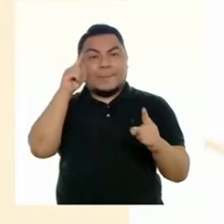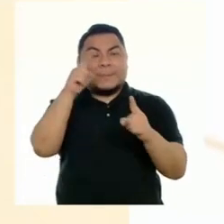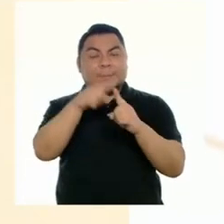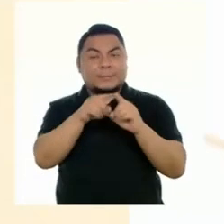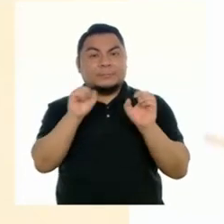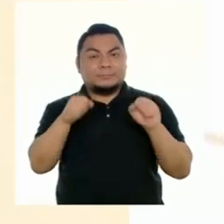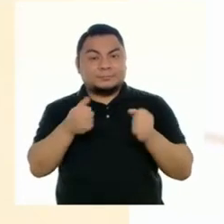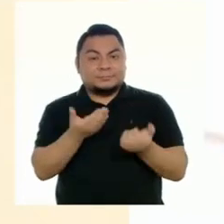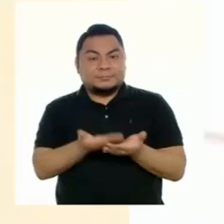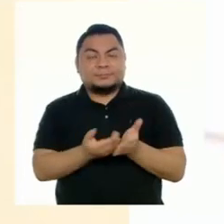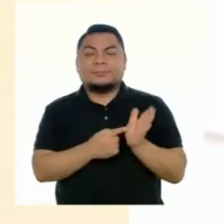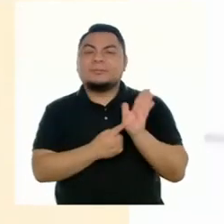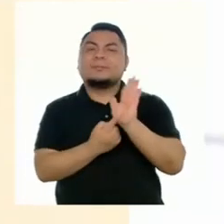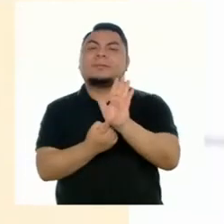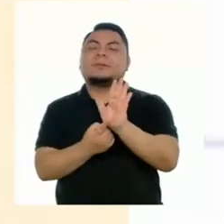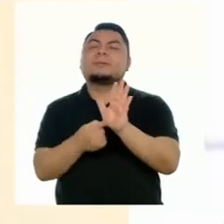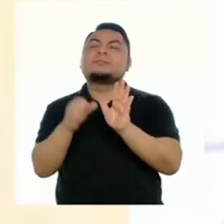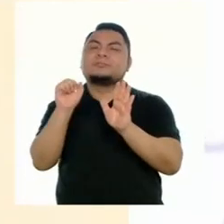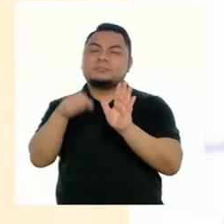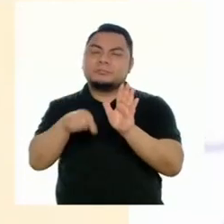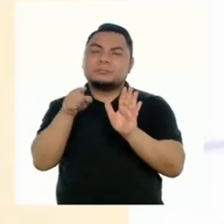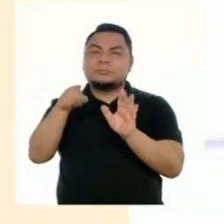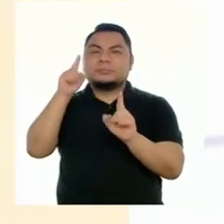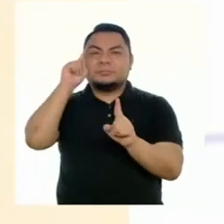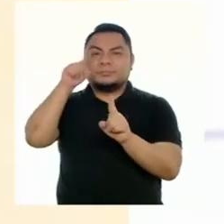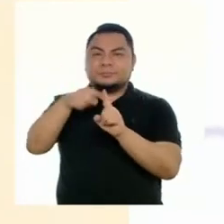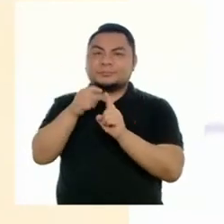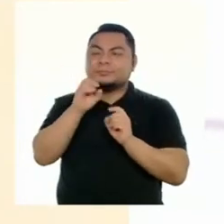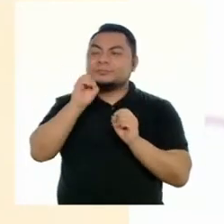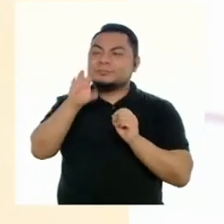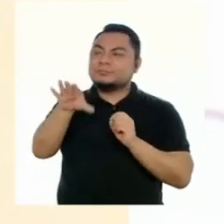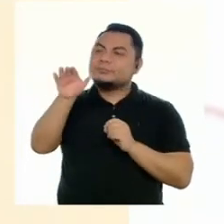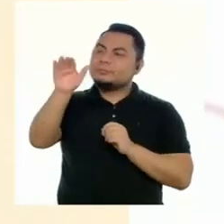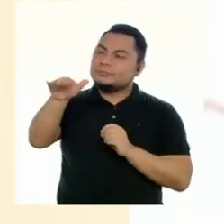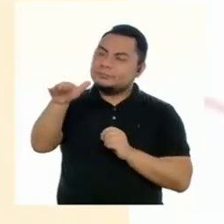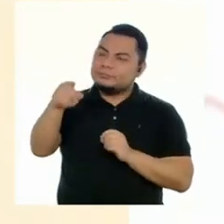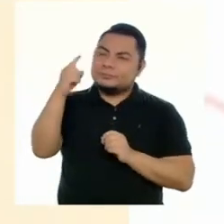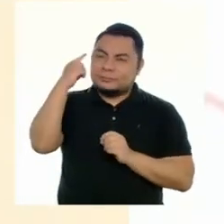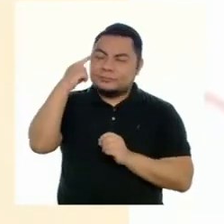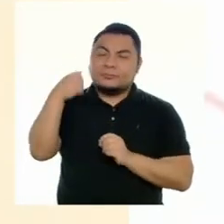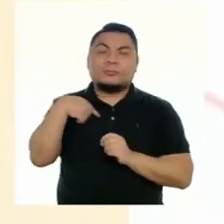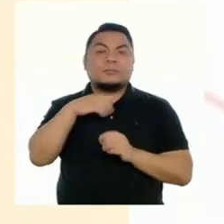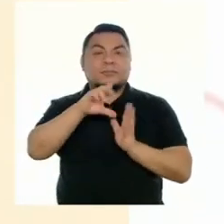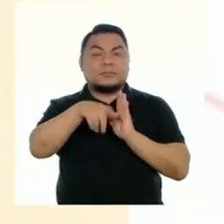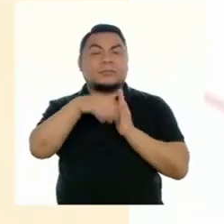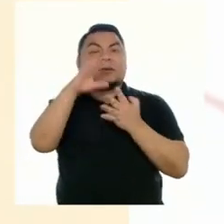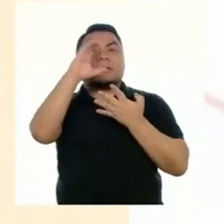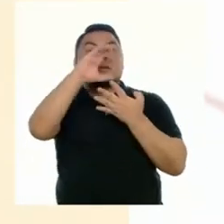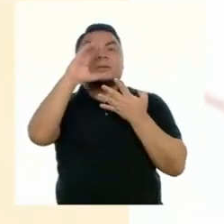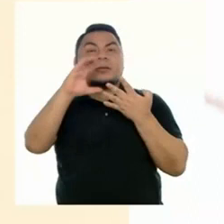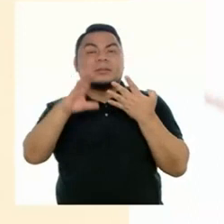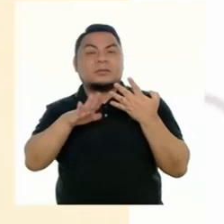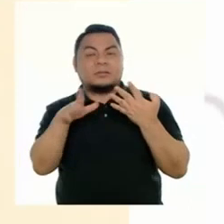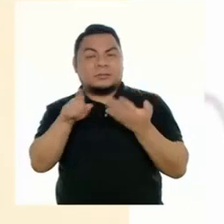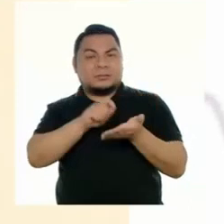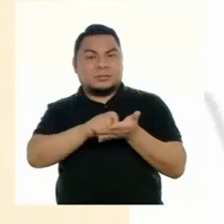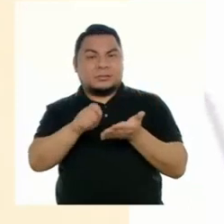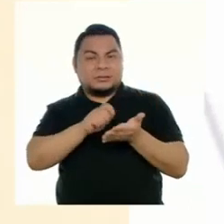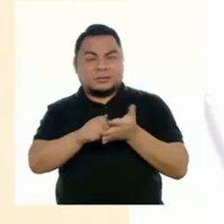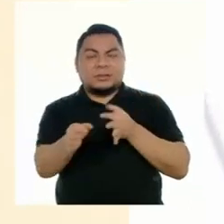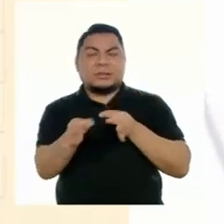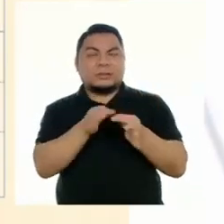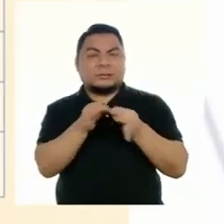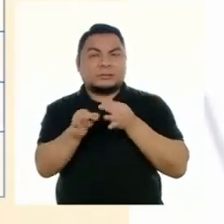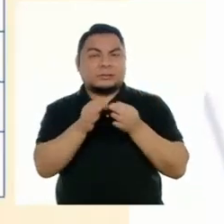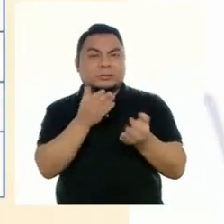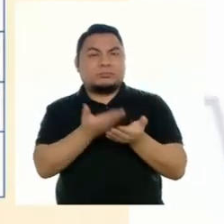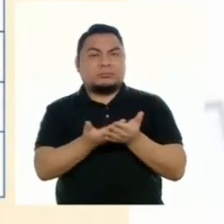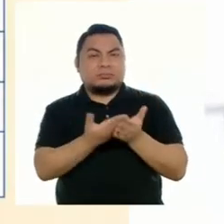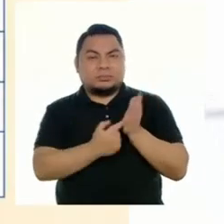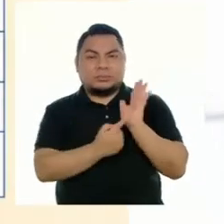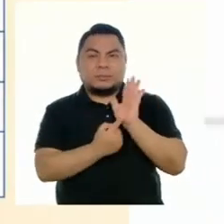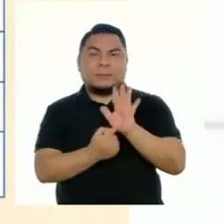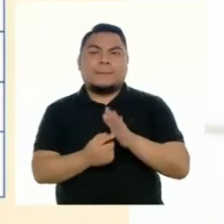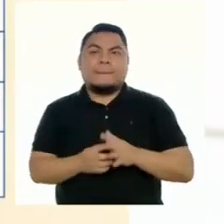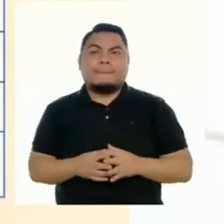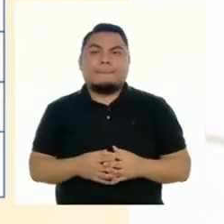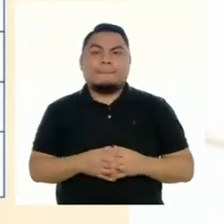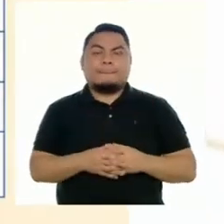propósito planteado y responde al destinatario. Registro y a las características del texto argumentativo.